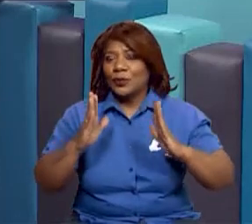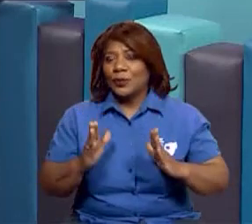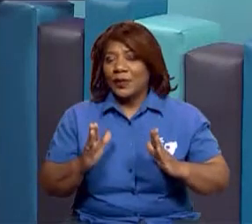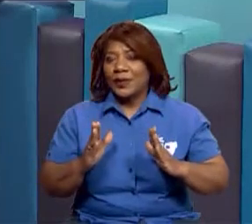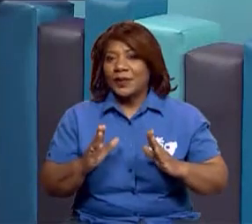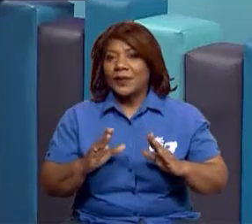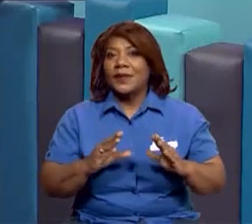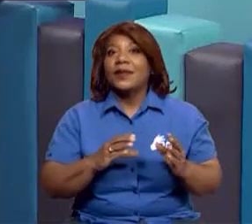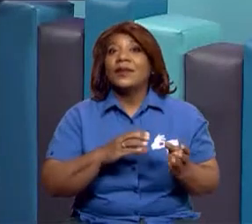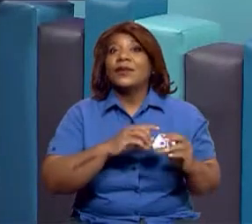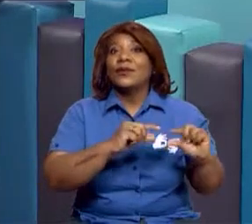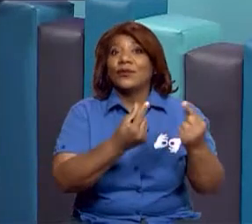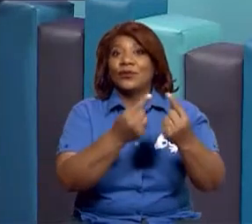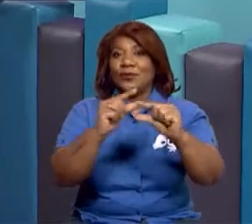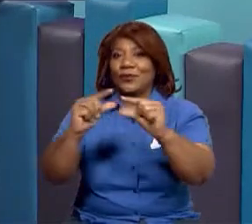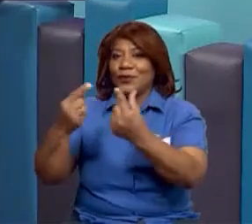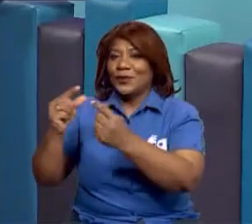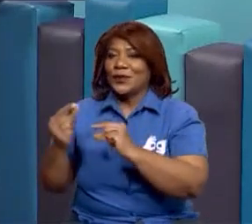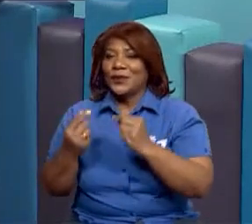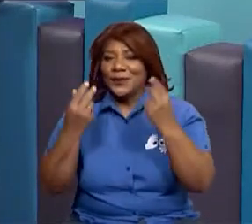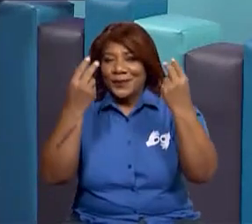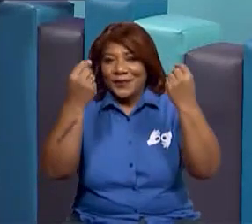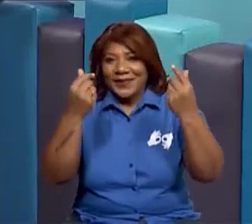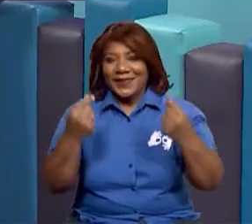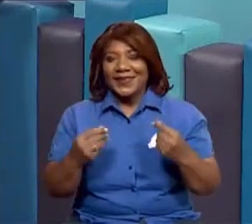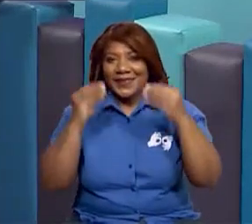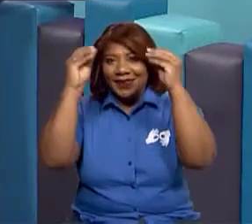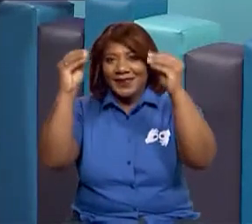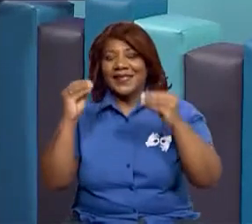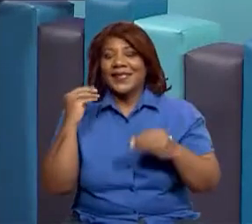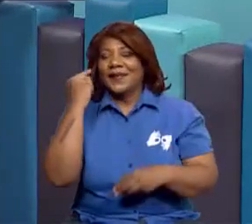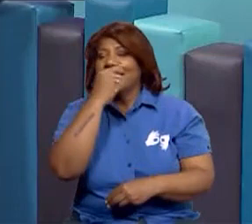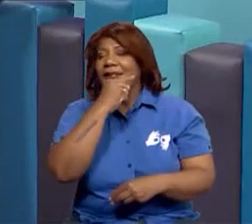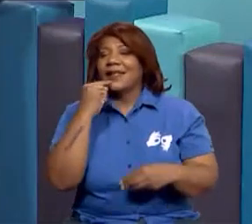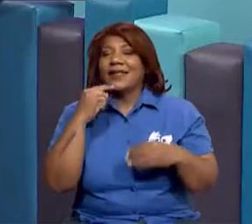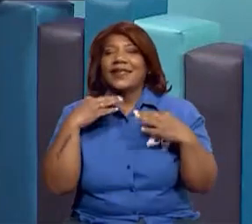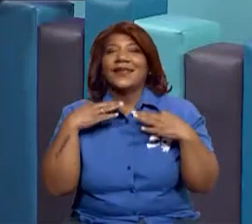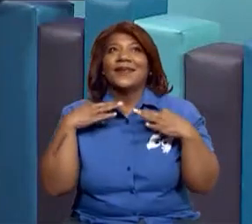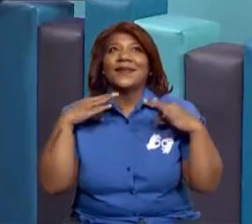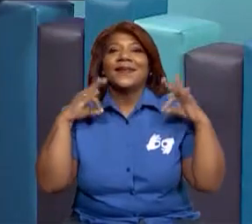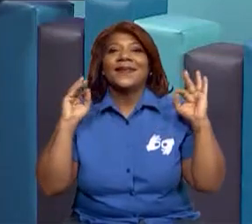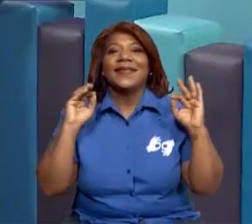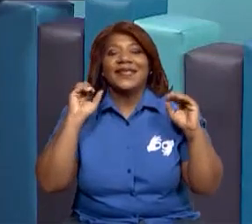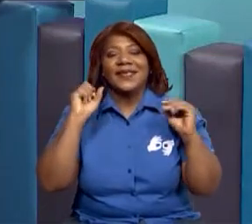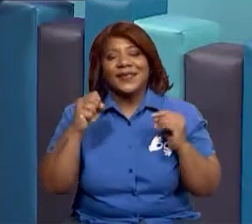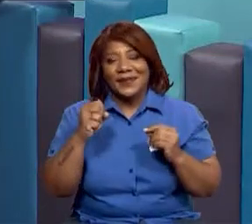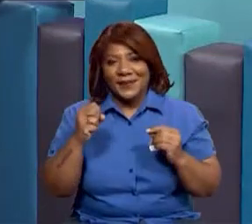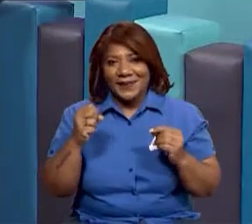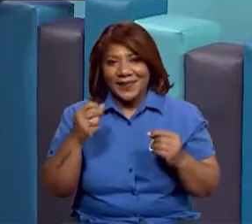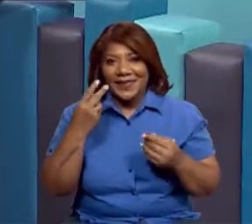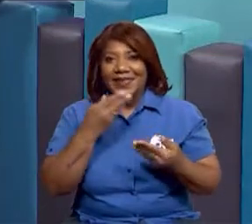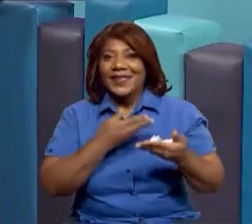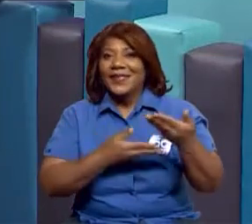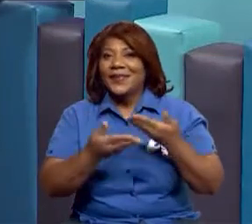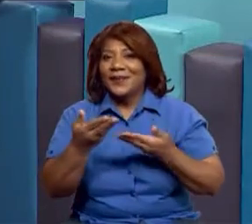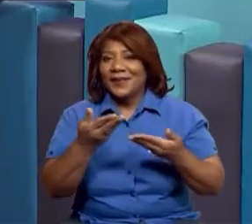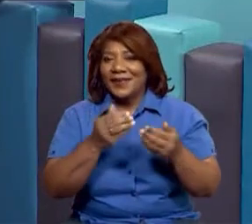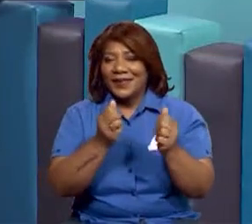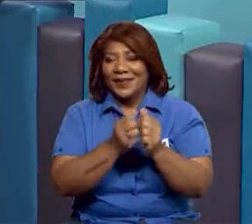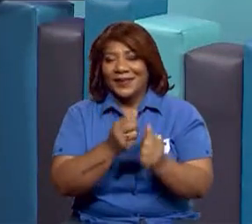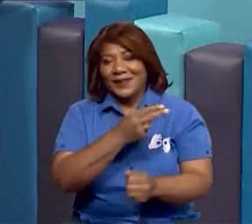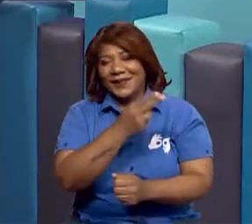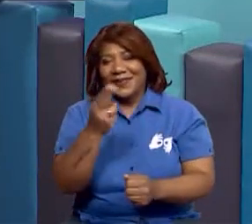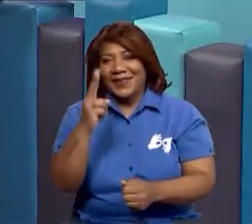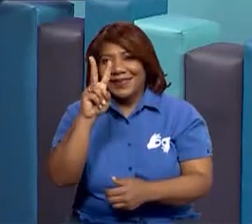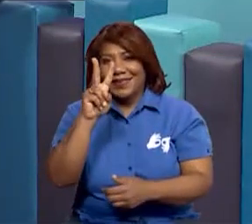sectores económicos. Soy su maestra Zaira González y para mí es un placer volver a estar con ustedes compartiendo en este segundo